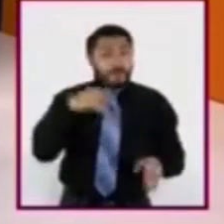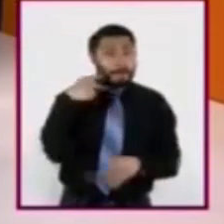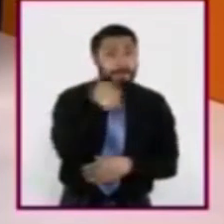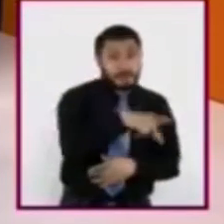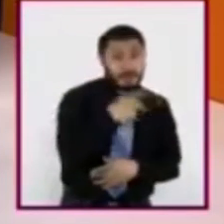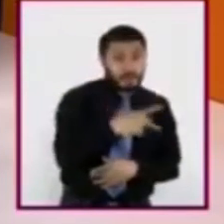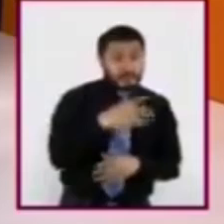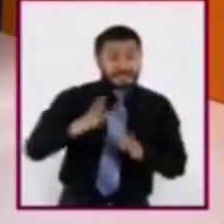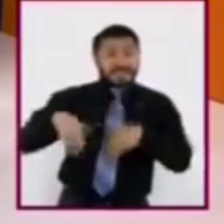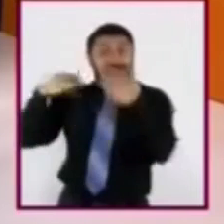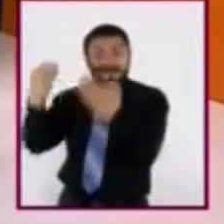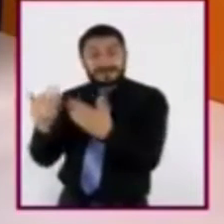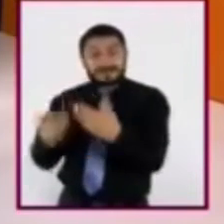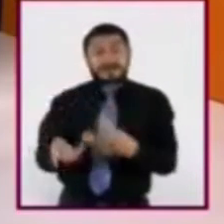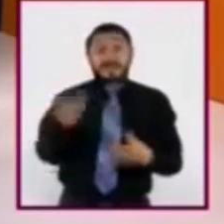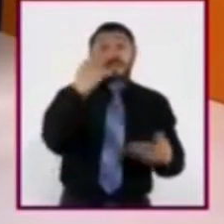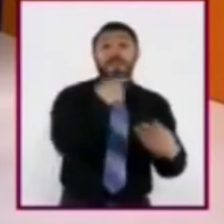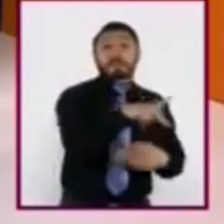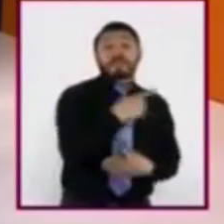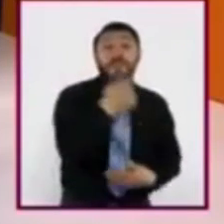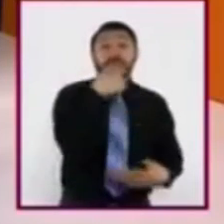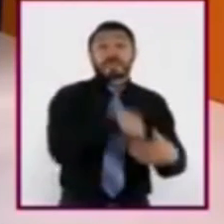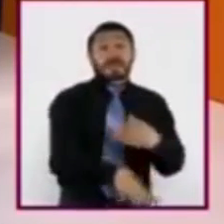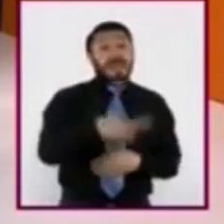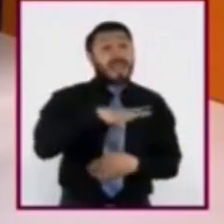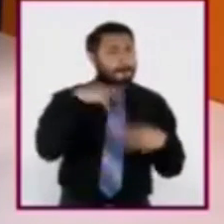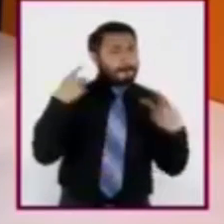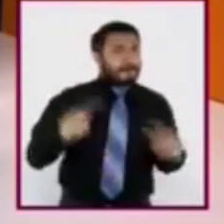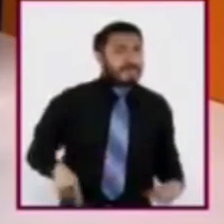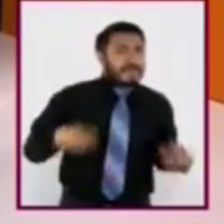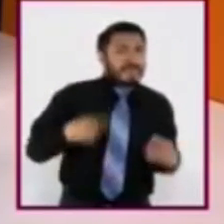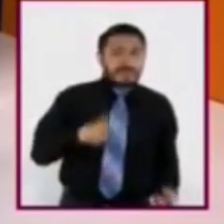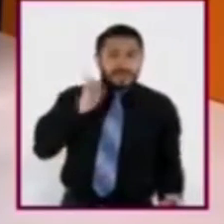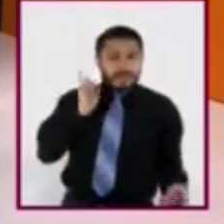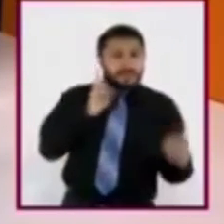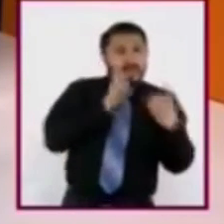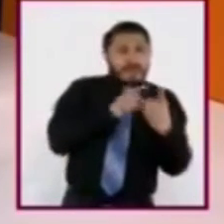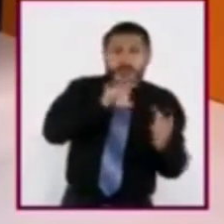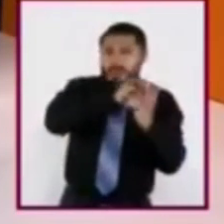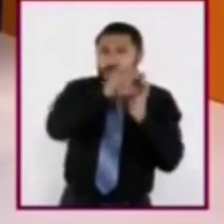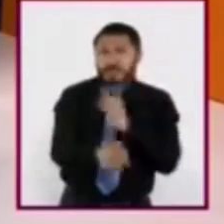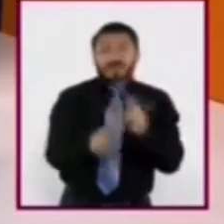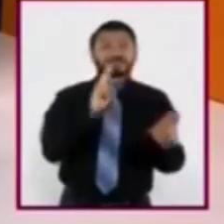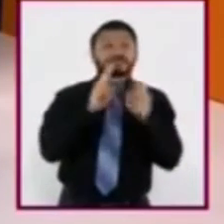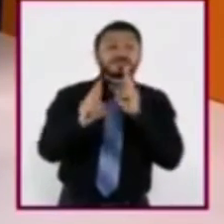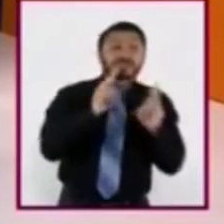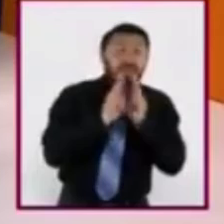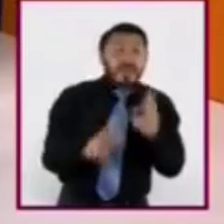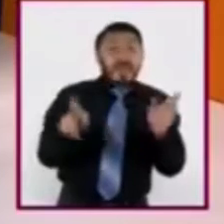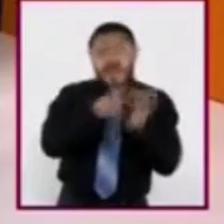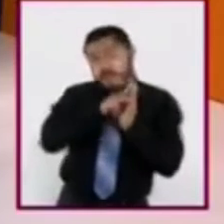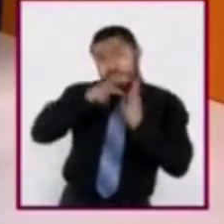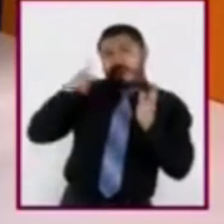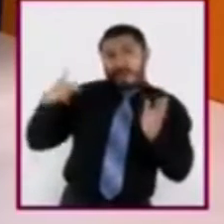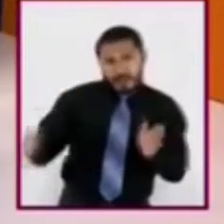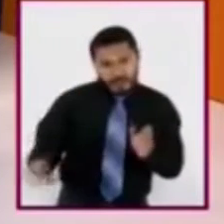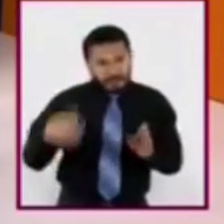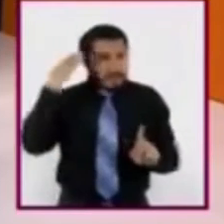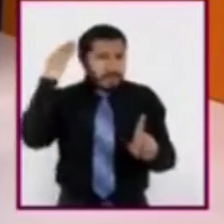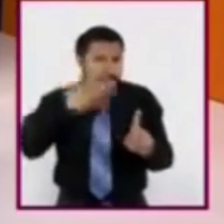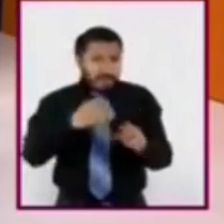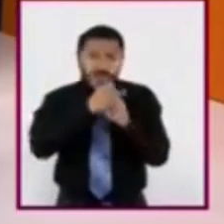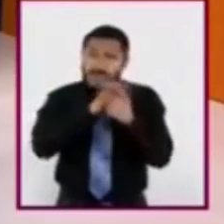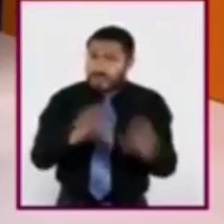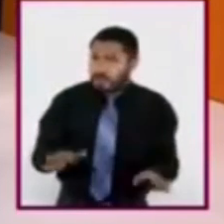fuentes propias son las personas con las que cuente. Por ejemplo, el noticiero o el periódico, para obtener